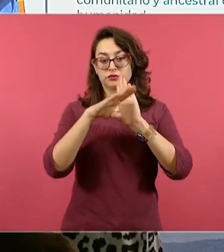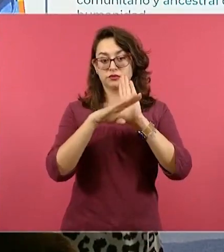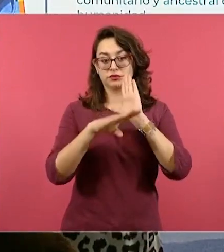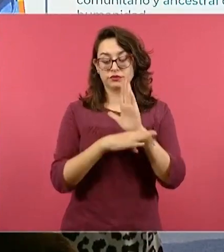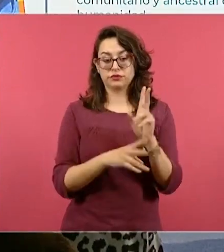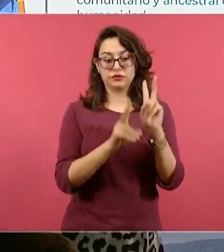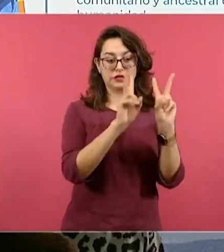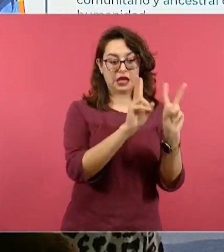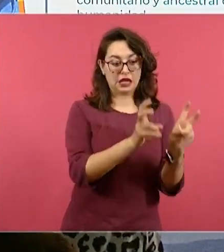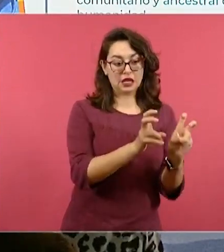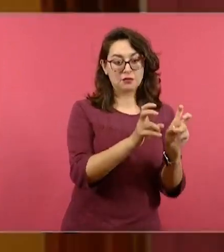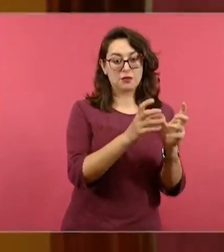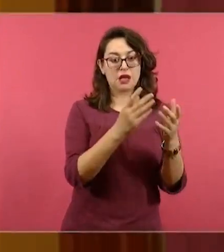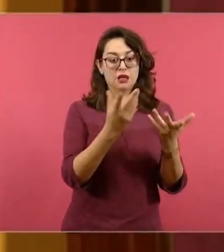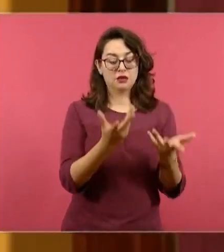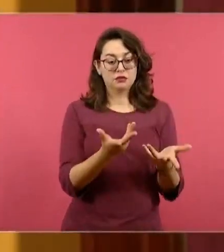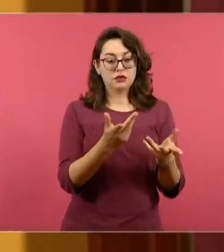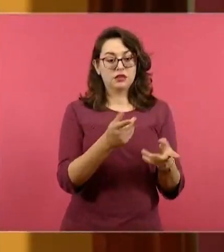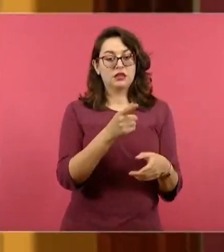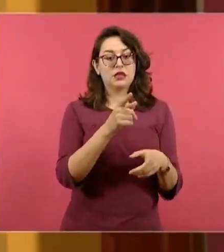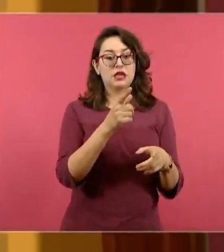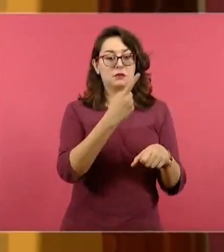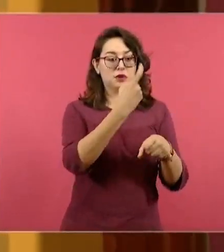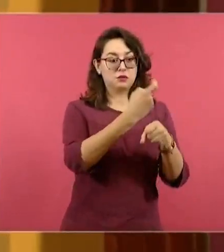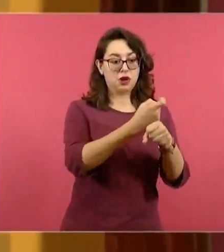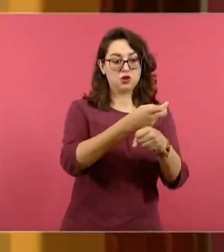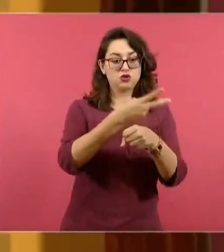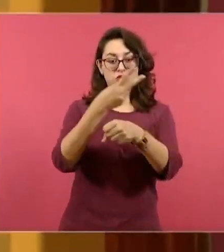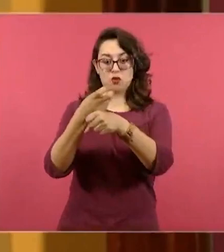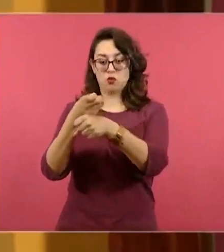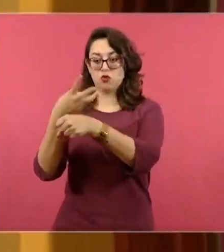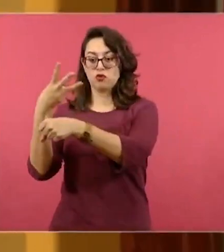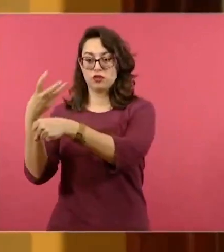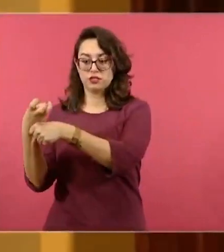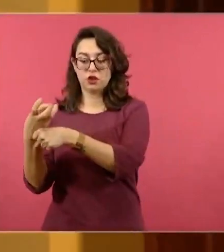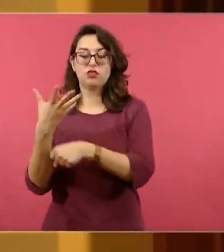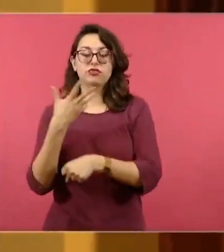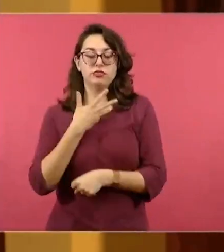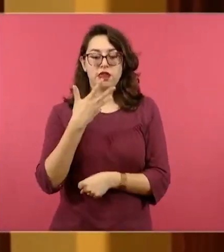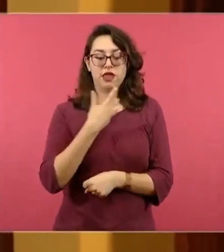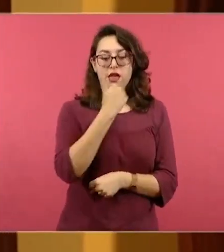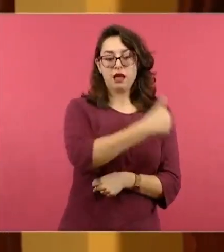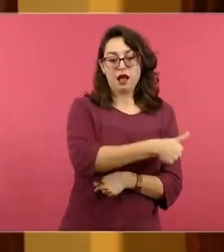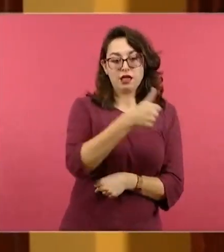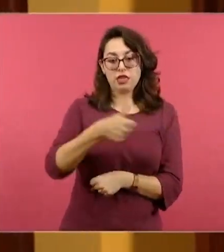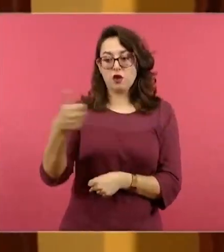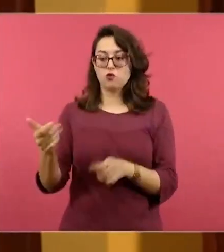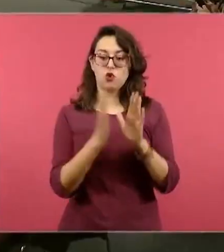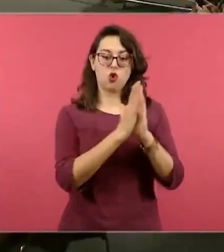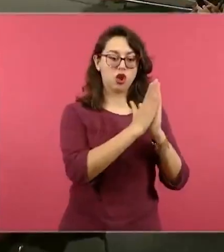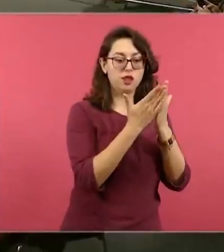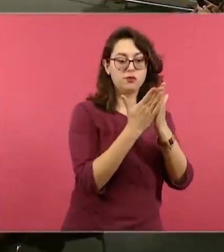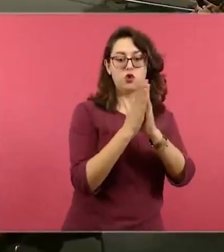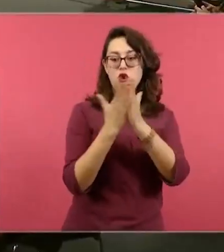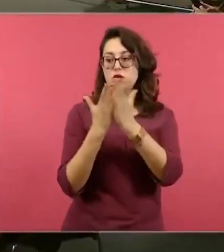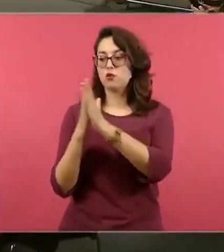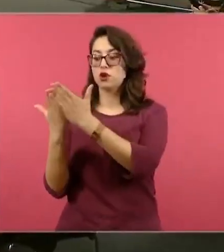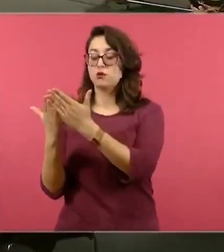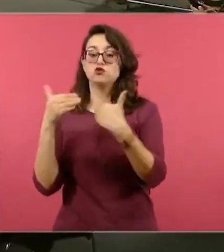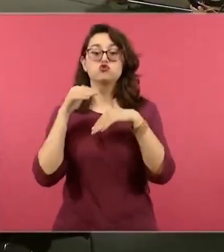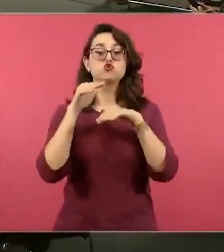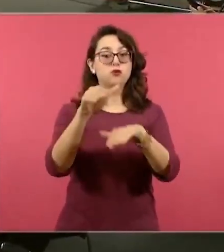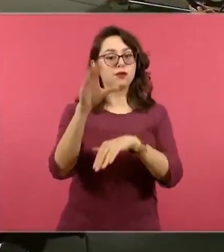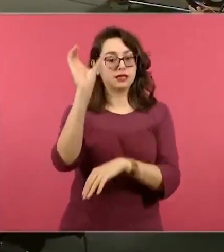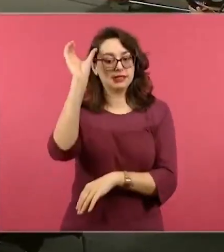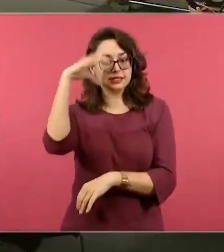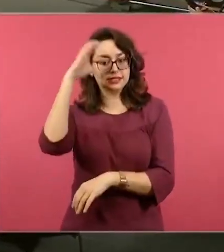formativo va a tener por grado su libro de artículos académicos con estos conocimientos científicos que ya hemos estado